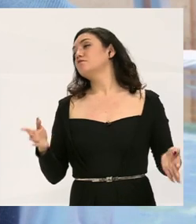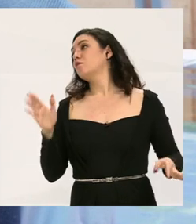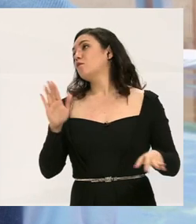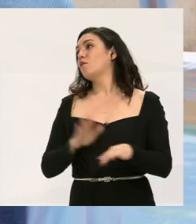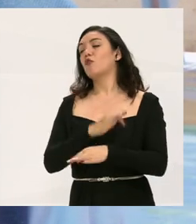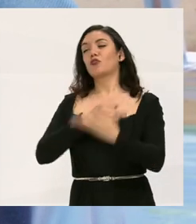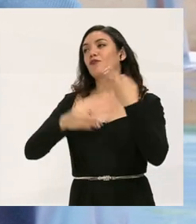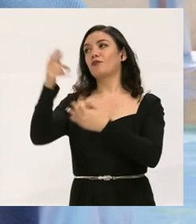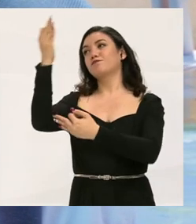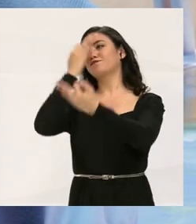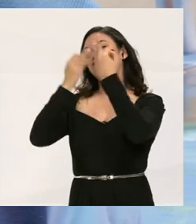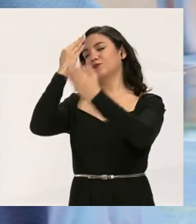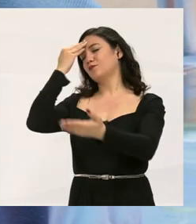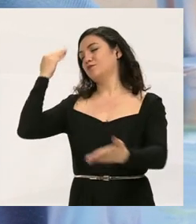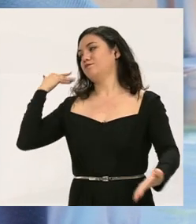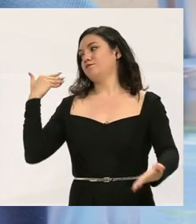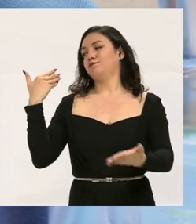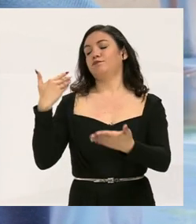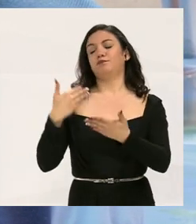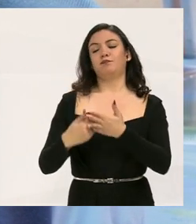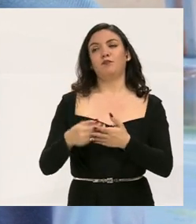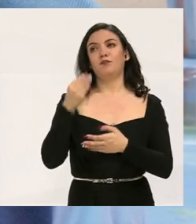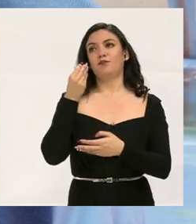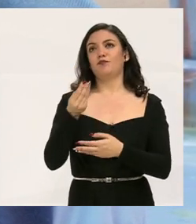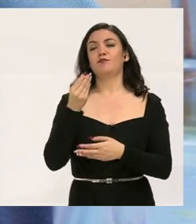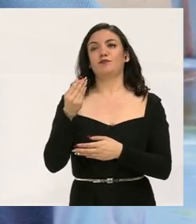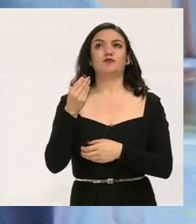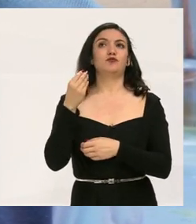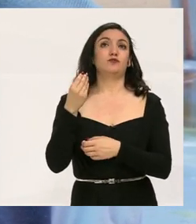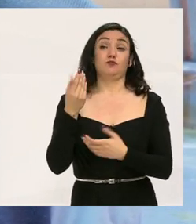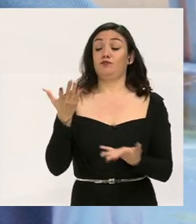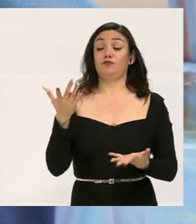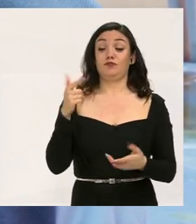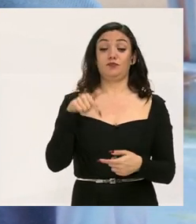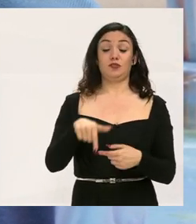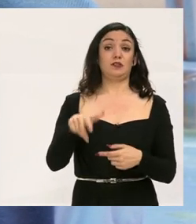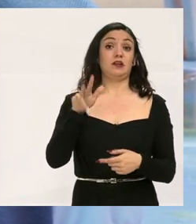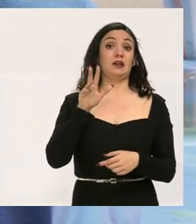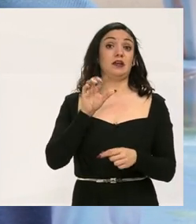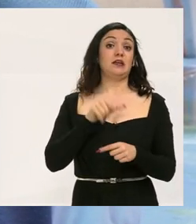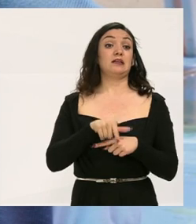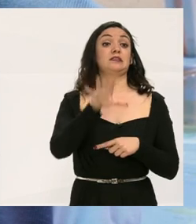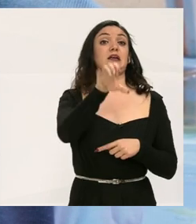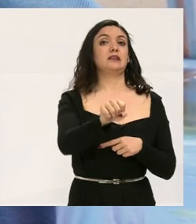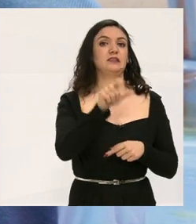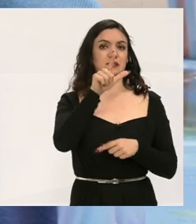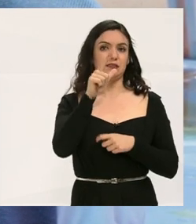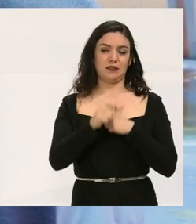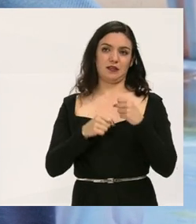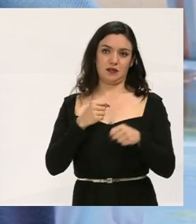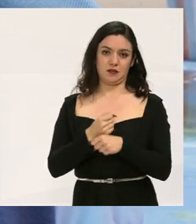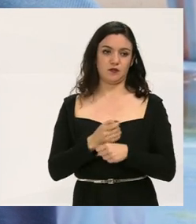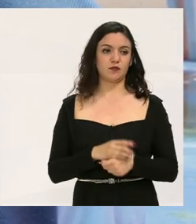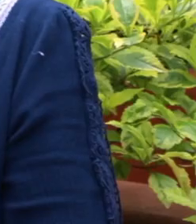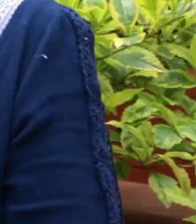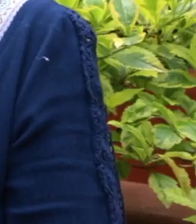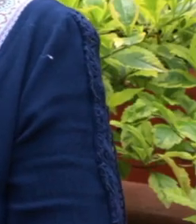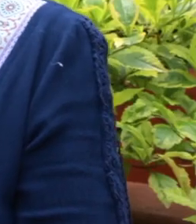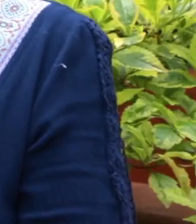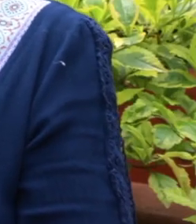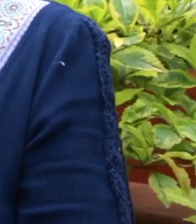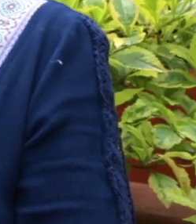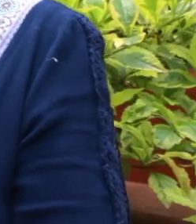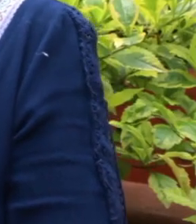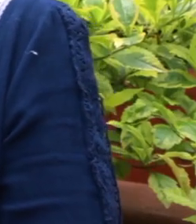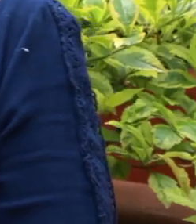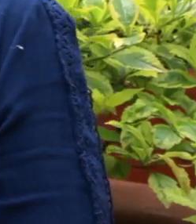sé, por todo lo que ha hecho durante estos casi 17 años de vida. Quiero